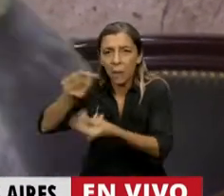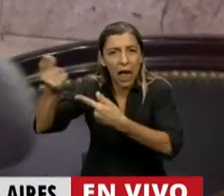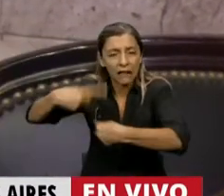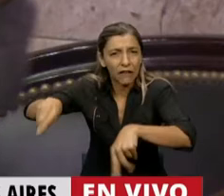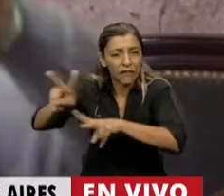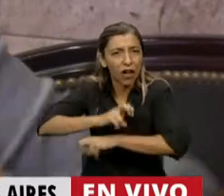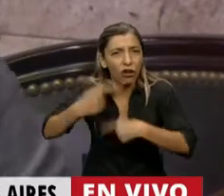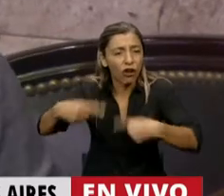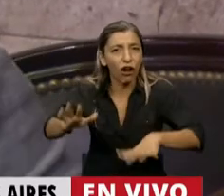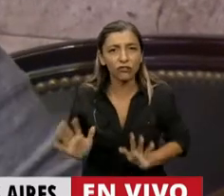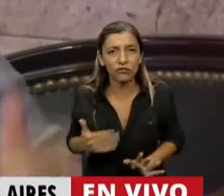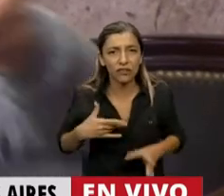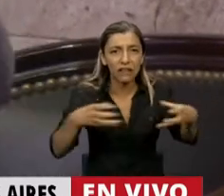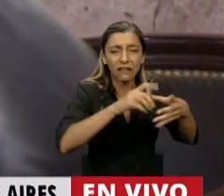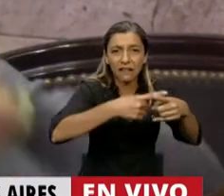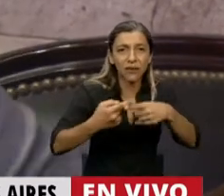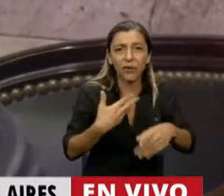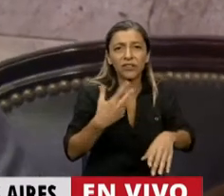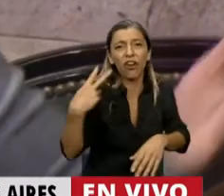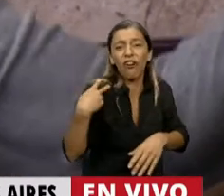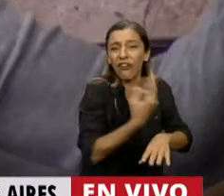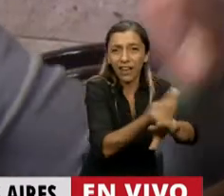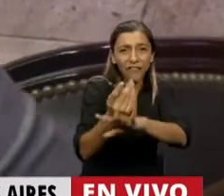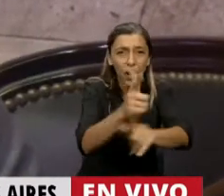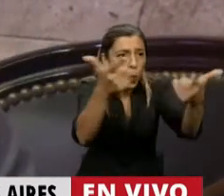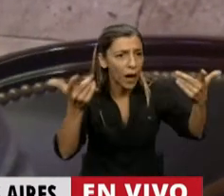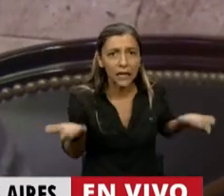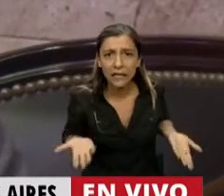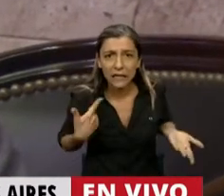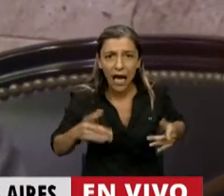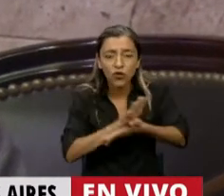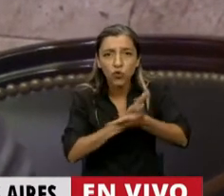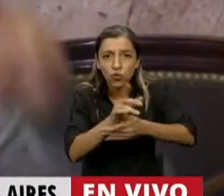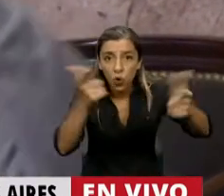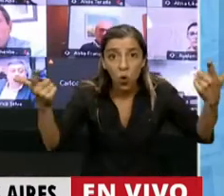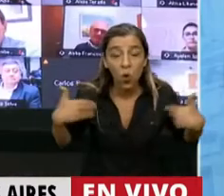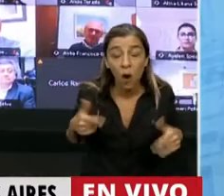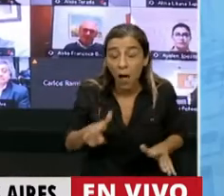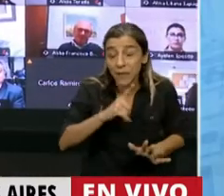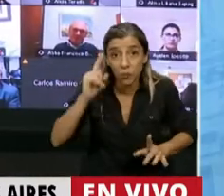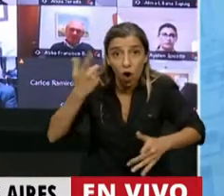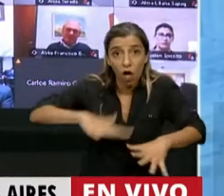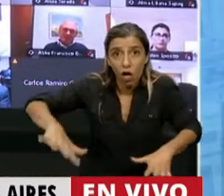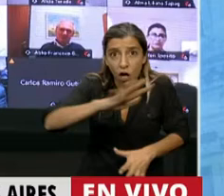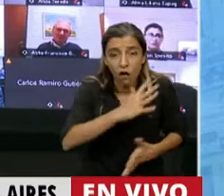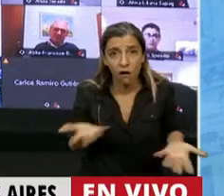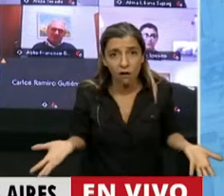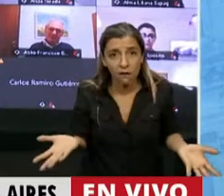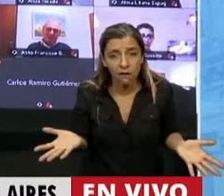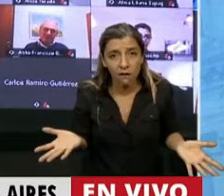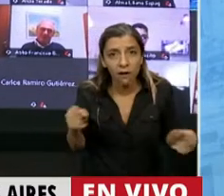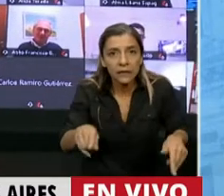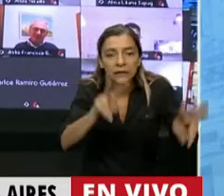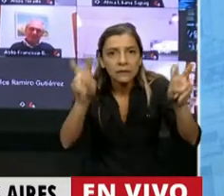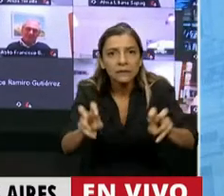los jefes de los bloques ni siquiera están acá para tratar de salir de este pantano, es una cosa de locos. Y en el medio de este tema viene el